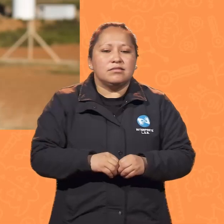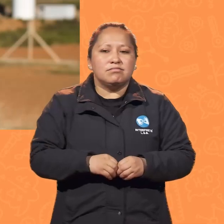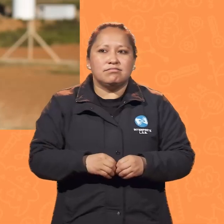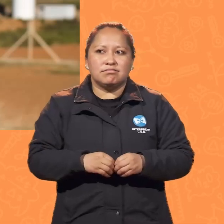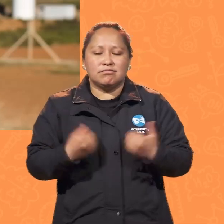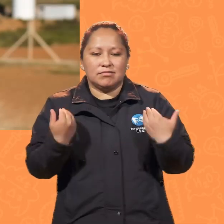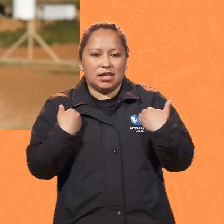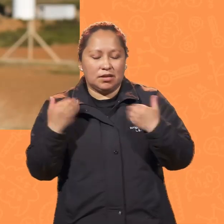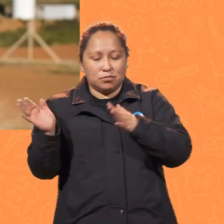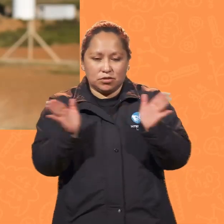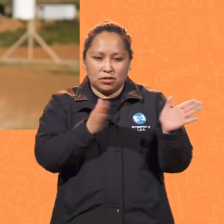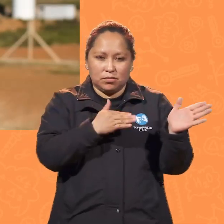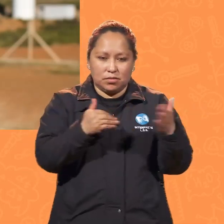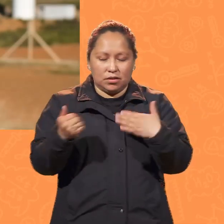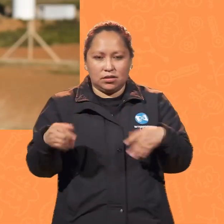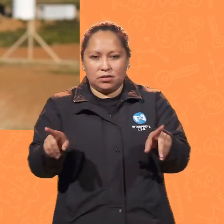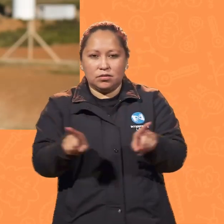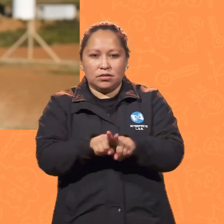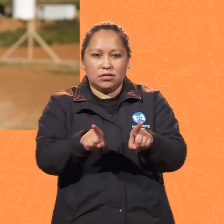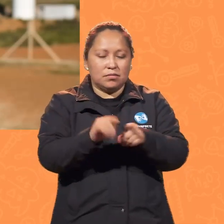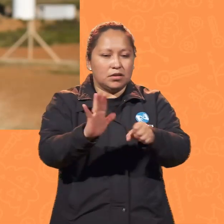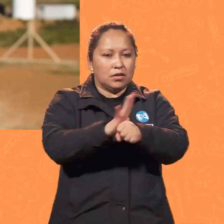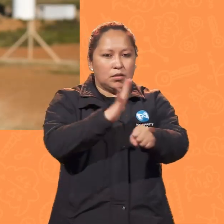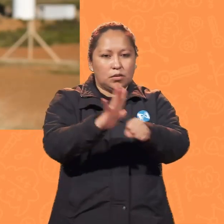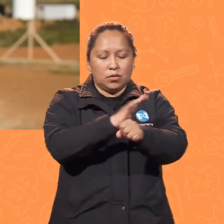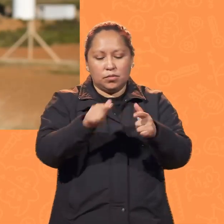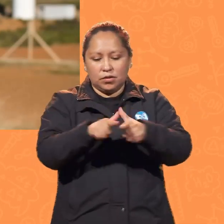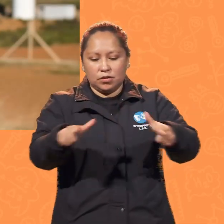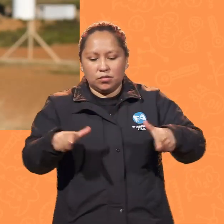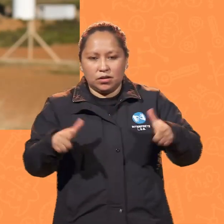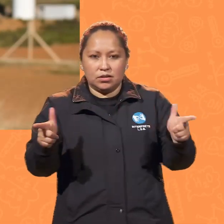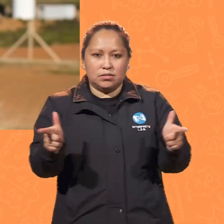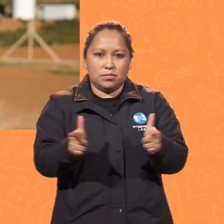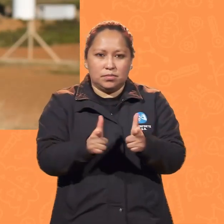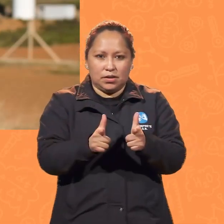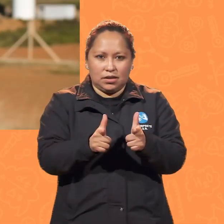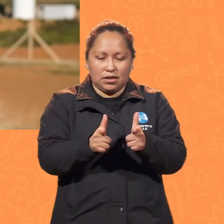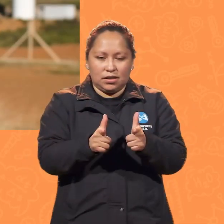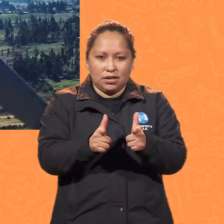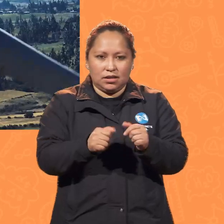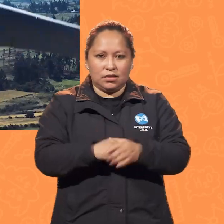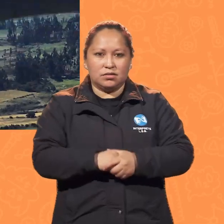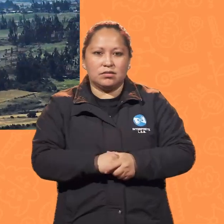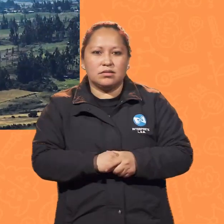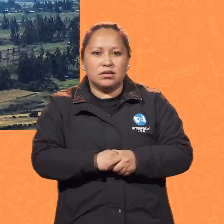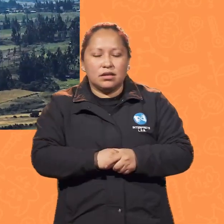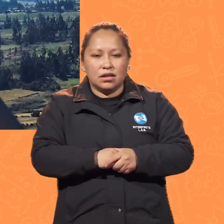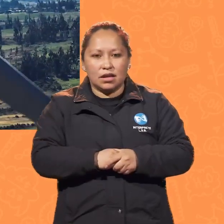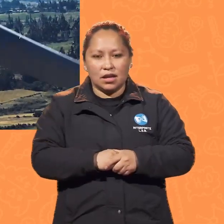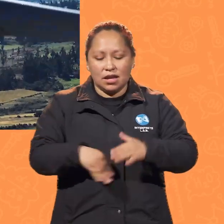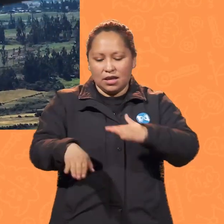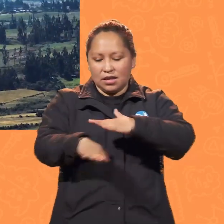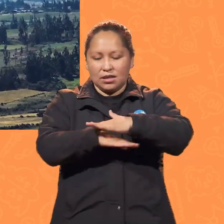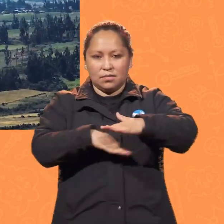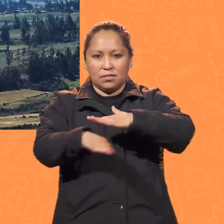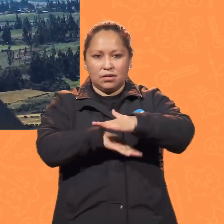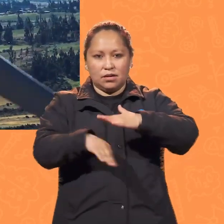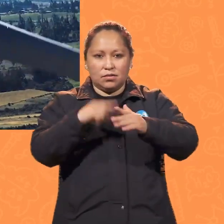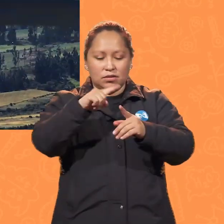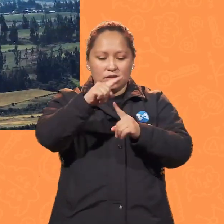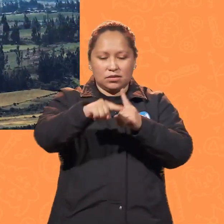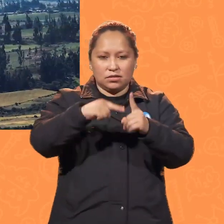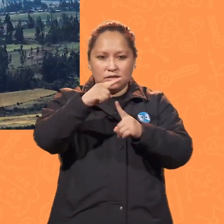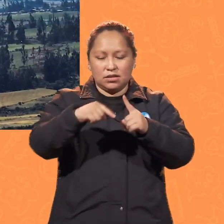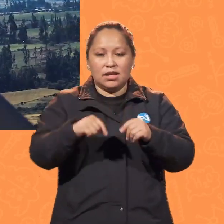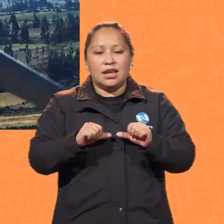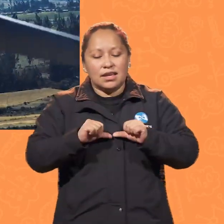al viento. También ocupan espacios muy pequeños, es decir, que instalamos aerogeneradores y debajo de estos aerogeneradores pueden seguir